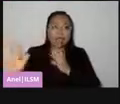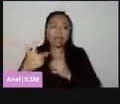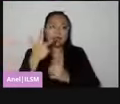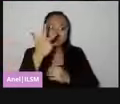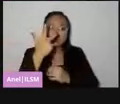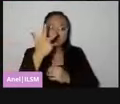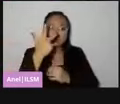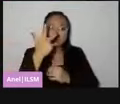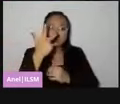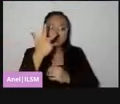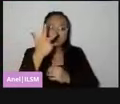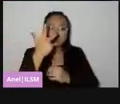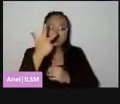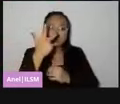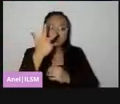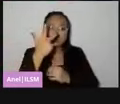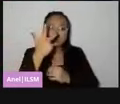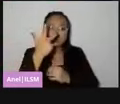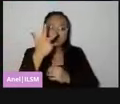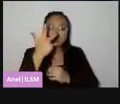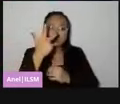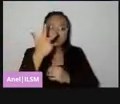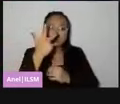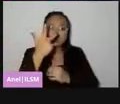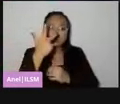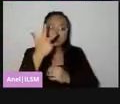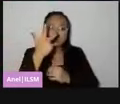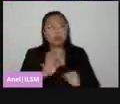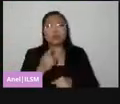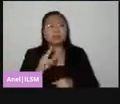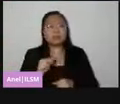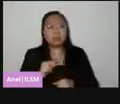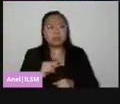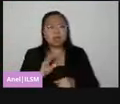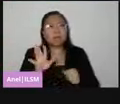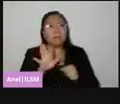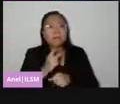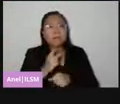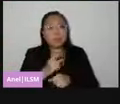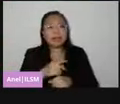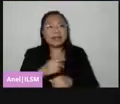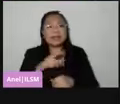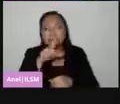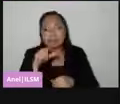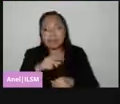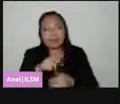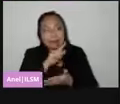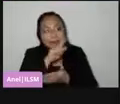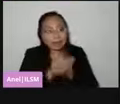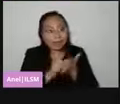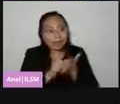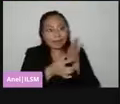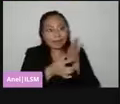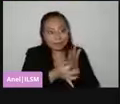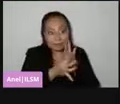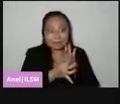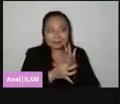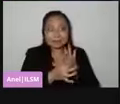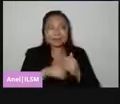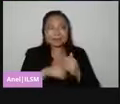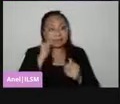más. Antes nunca. La instalación tampoco. ¿Por qué no? ¿Por qué la instalación no puede iniciar antes? La ley es muy clara en ese sentido.